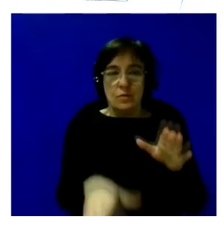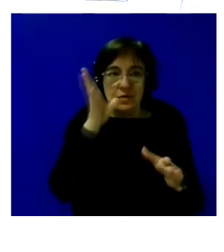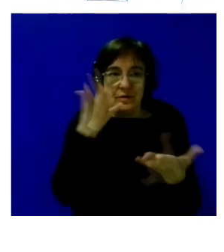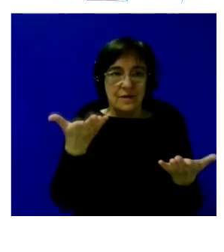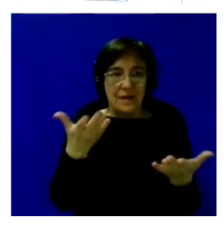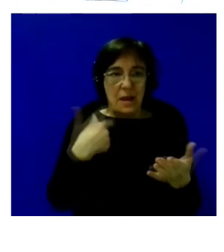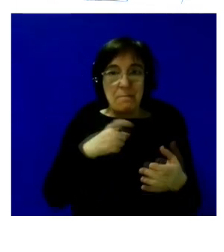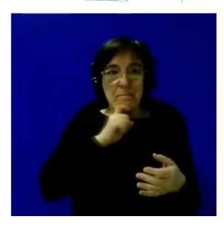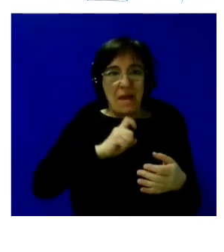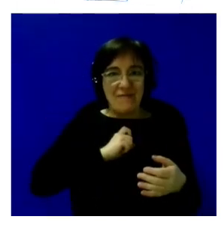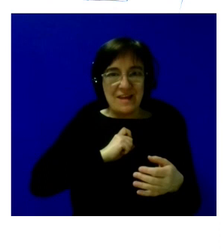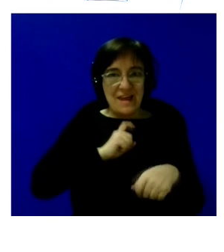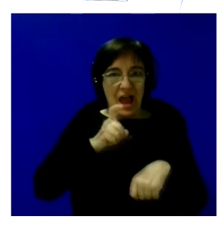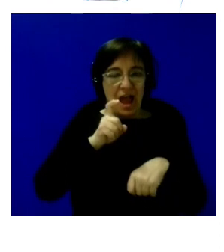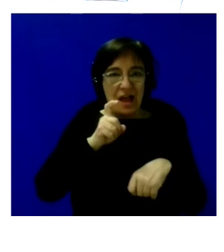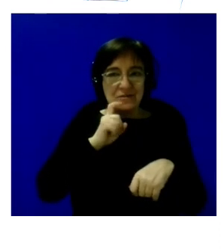avisar de que